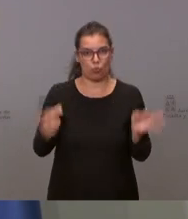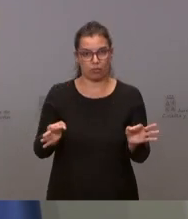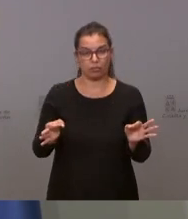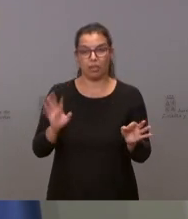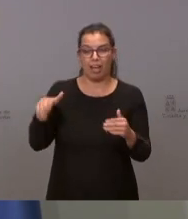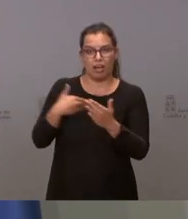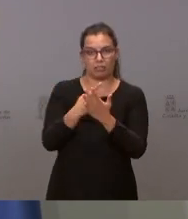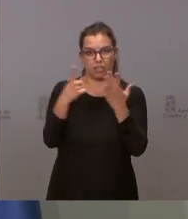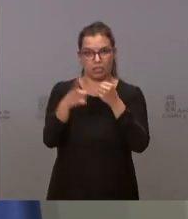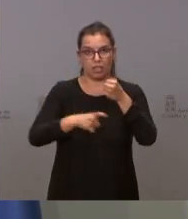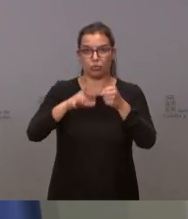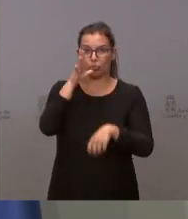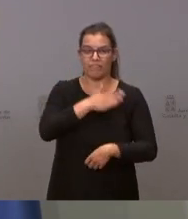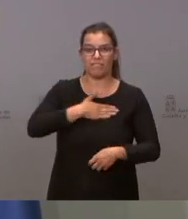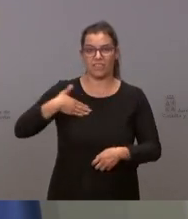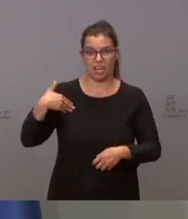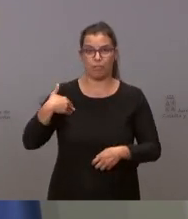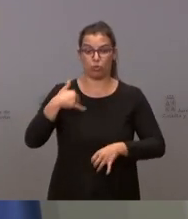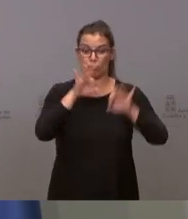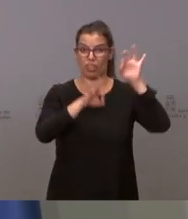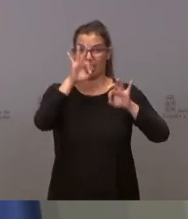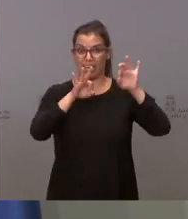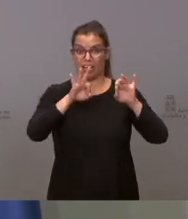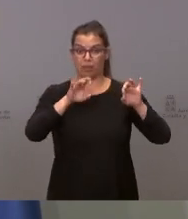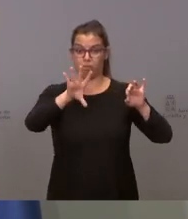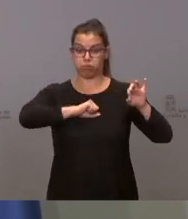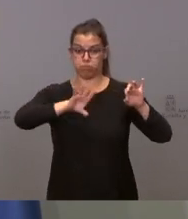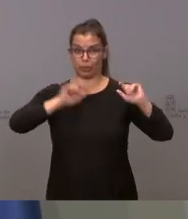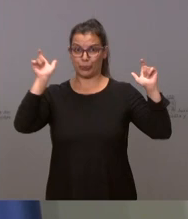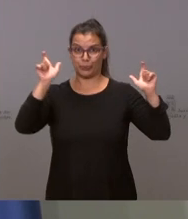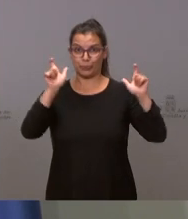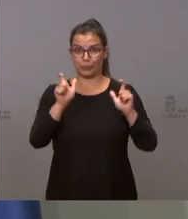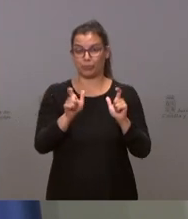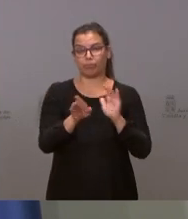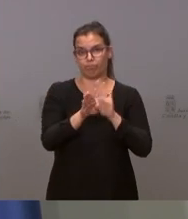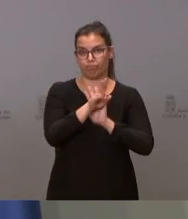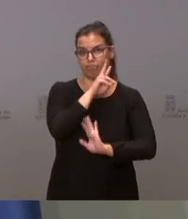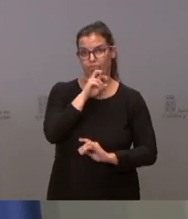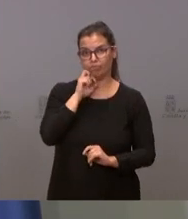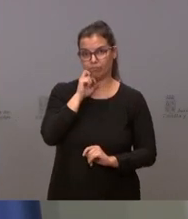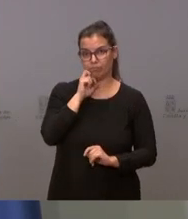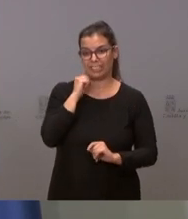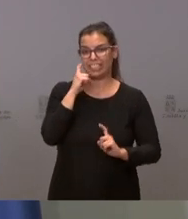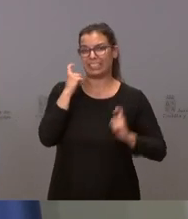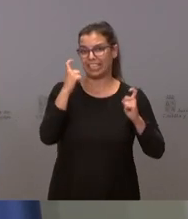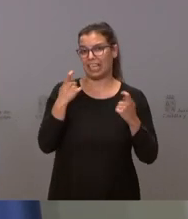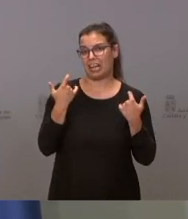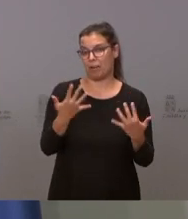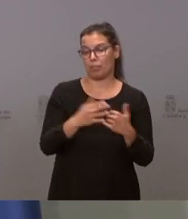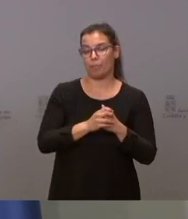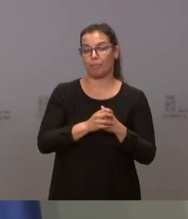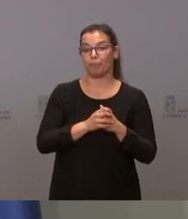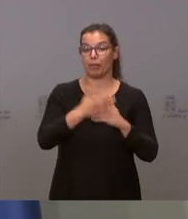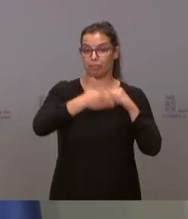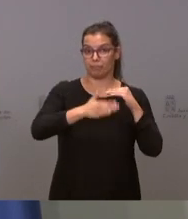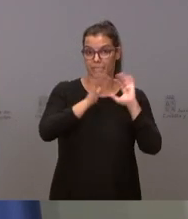mantener el ritmo de descenso en la medida de lo posible y que el descenso sea lo más rápido posible. Pero, aparte de las medidas